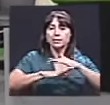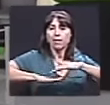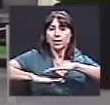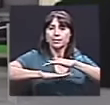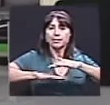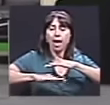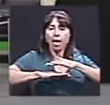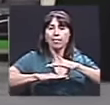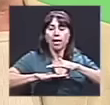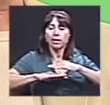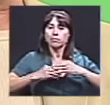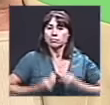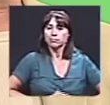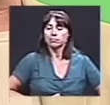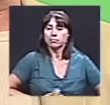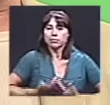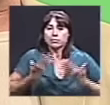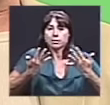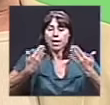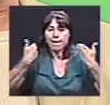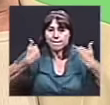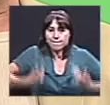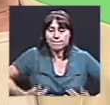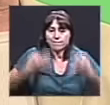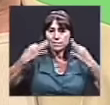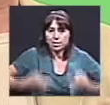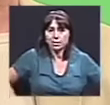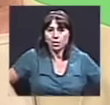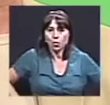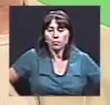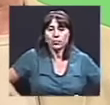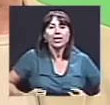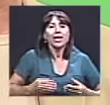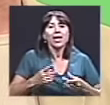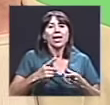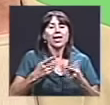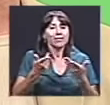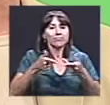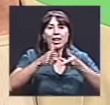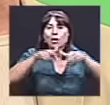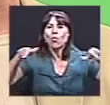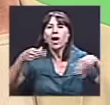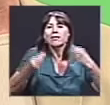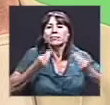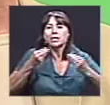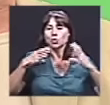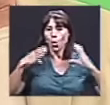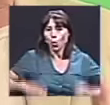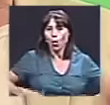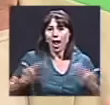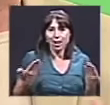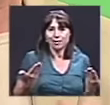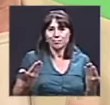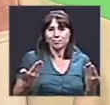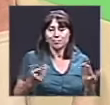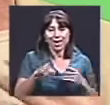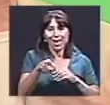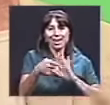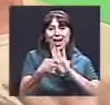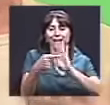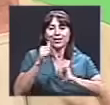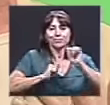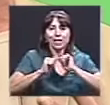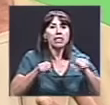acciones físicas, el lenguaje es muy corporal. Entonces, digo, tanto en la obra como